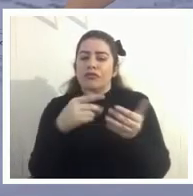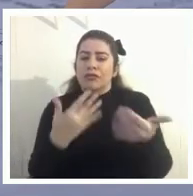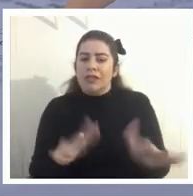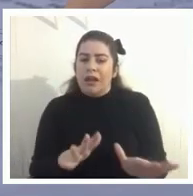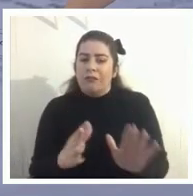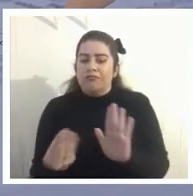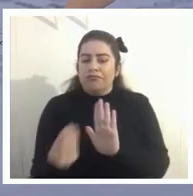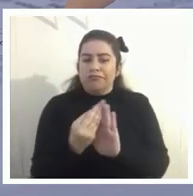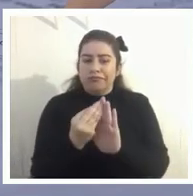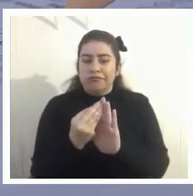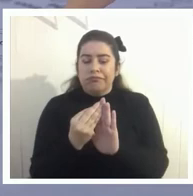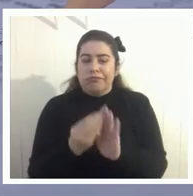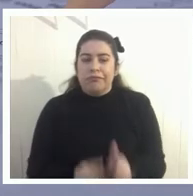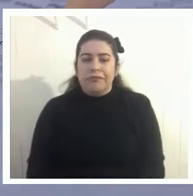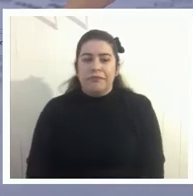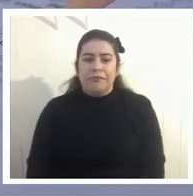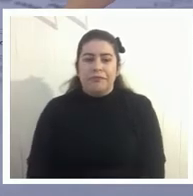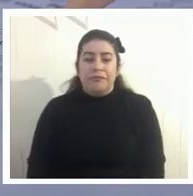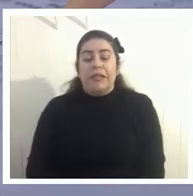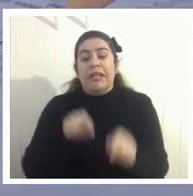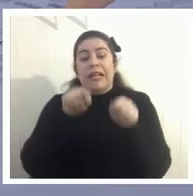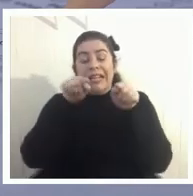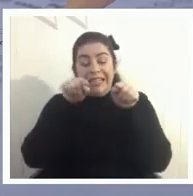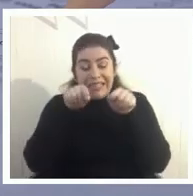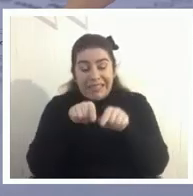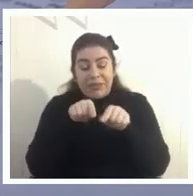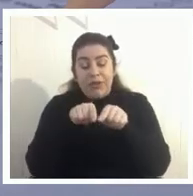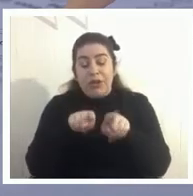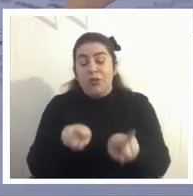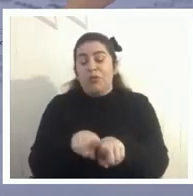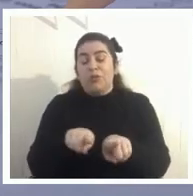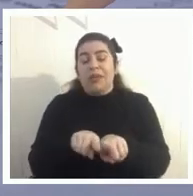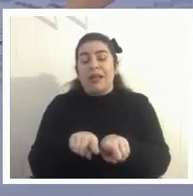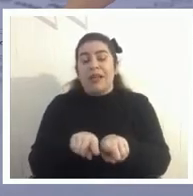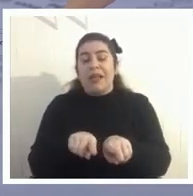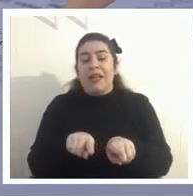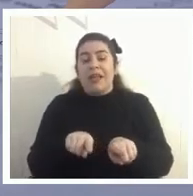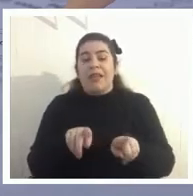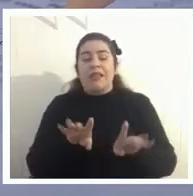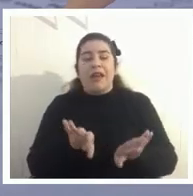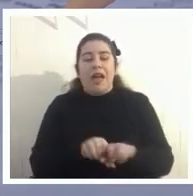y por supuesto es una destrucción cierto del alma cierto